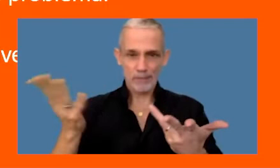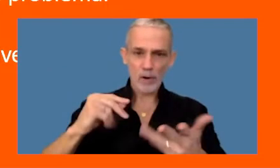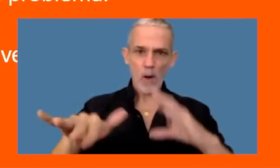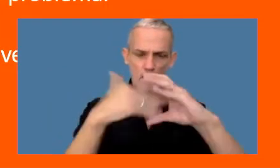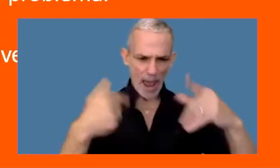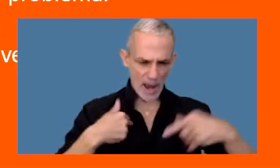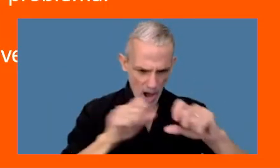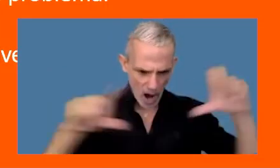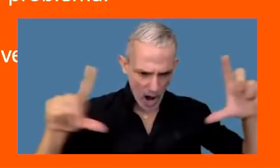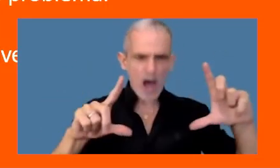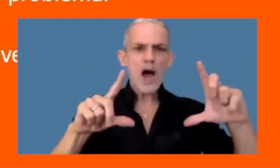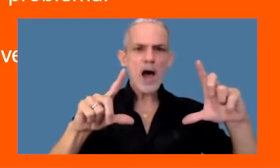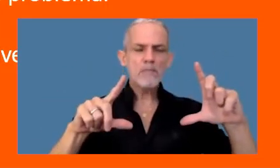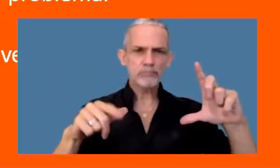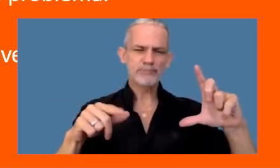un mail que diga